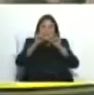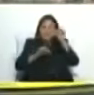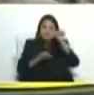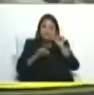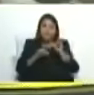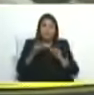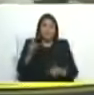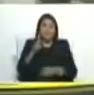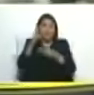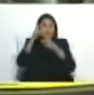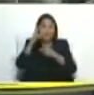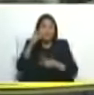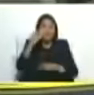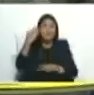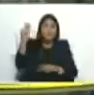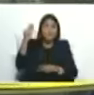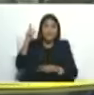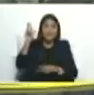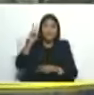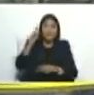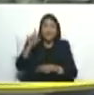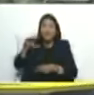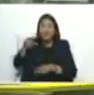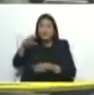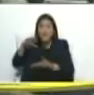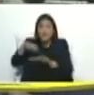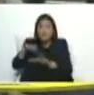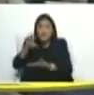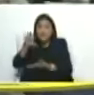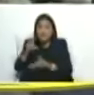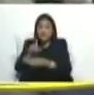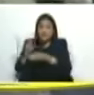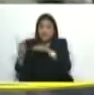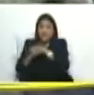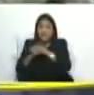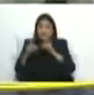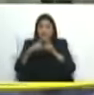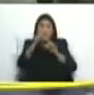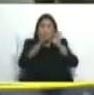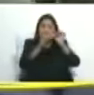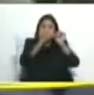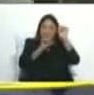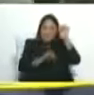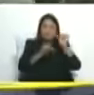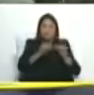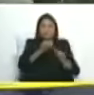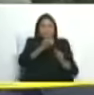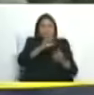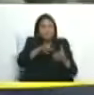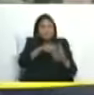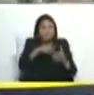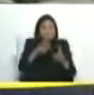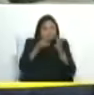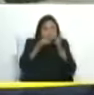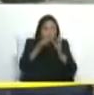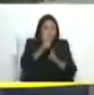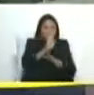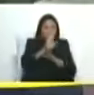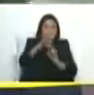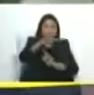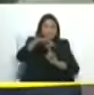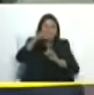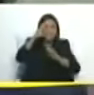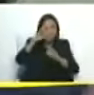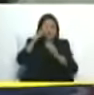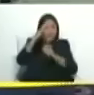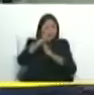de Venezuela en San Vicente y las grenadinas además ha dado instrucciones para afinar todos los planes los cuadrantes de paz y supervisar el plan navidad de seguras